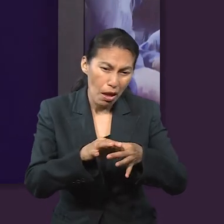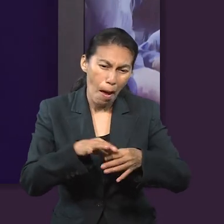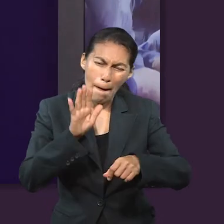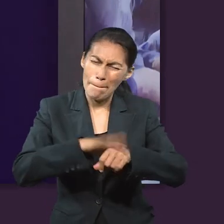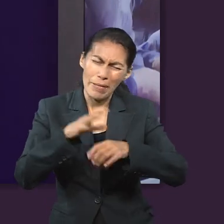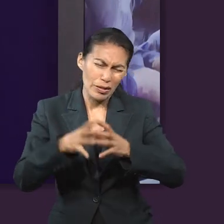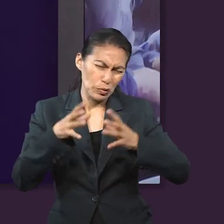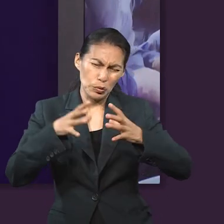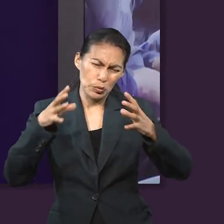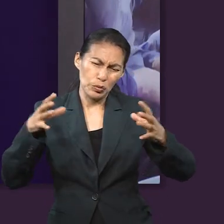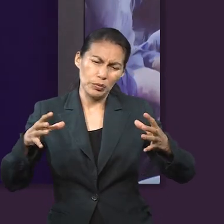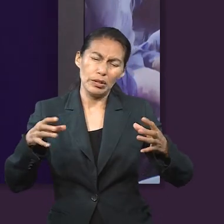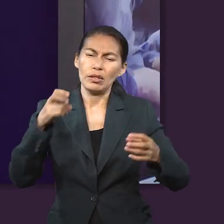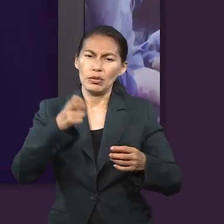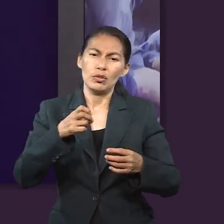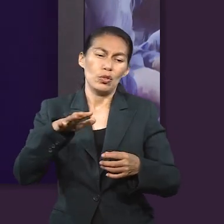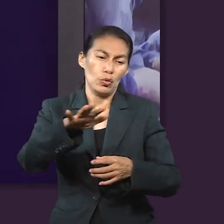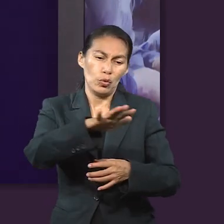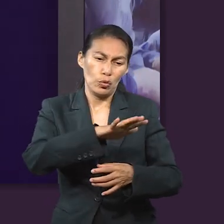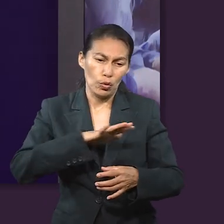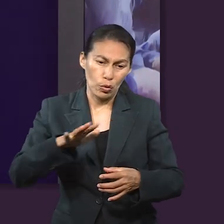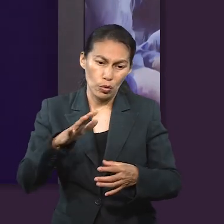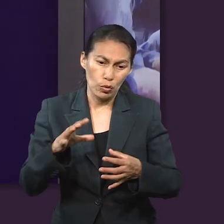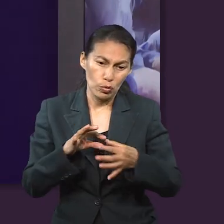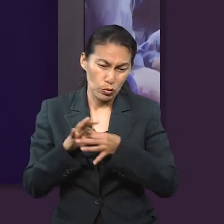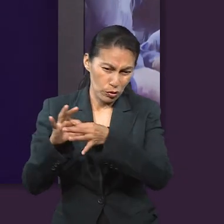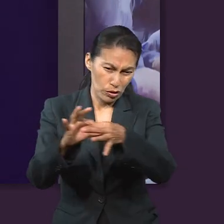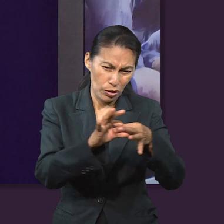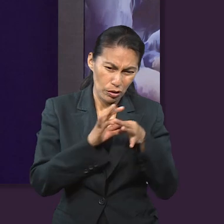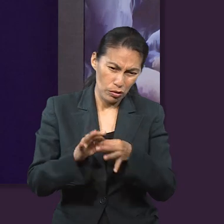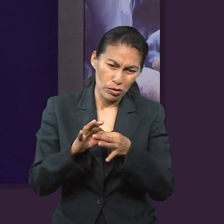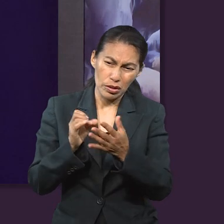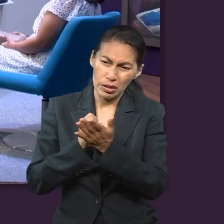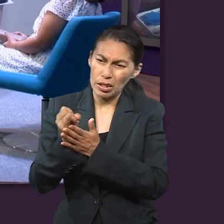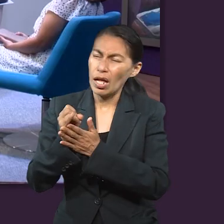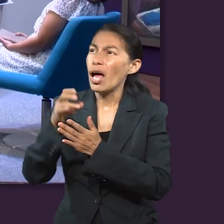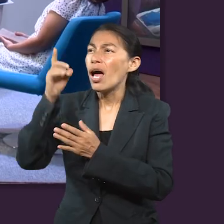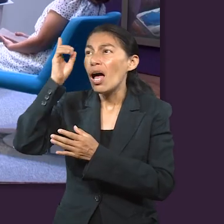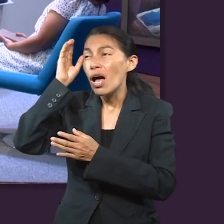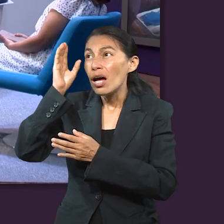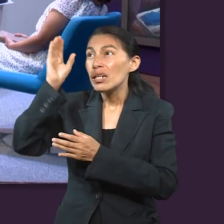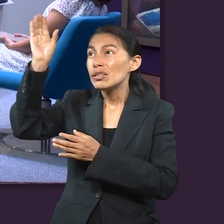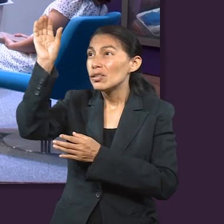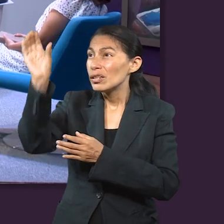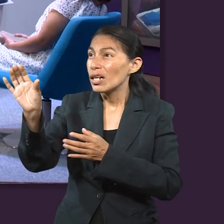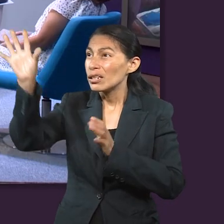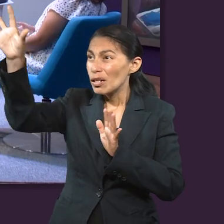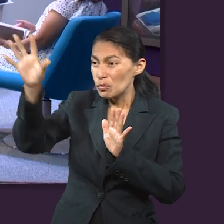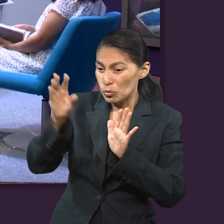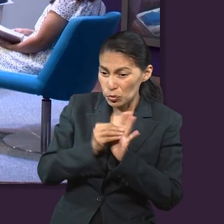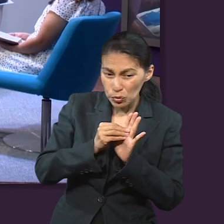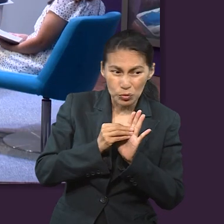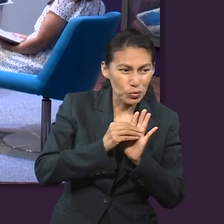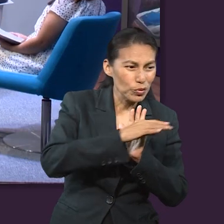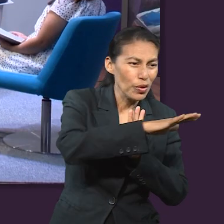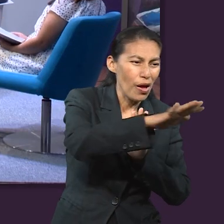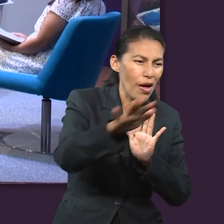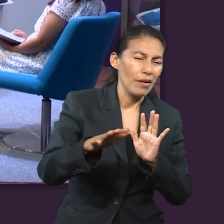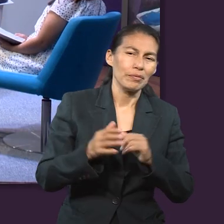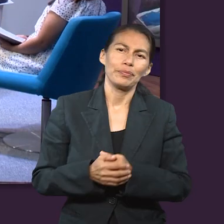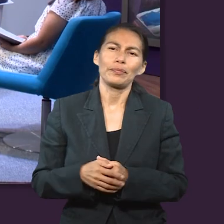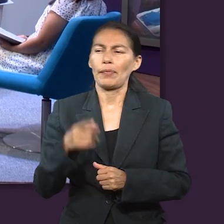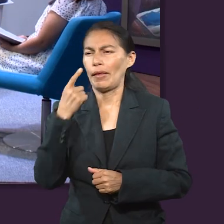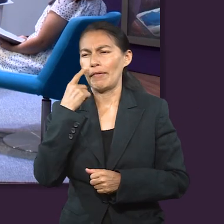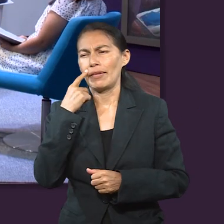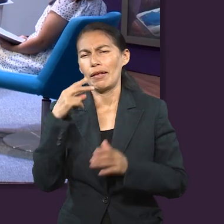que a nivel colectivo se refleje el carácter de Cristo. Sí, fíjate que el versículo 13 que leyó